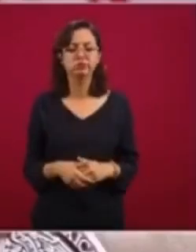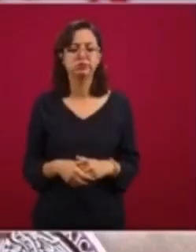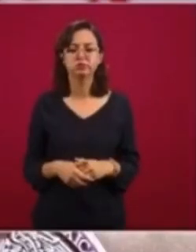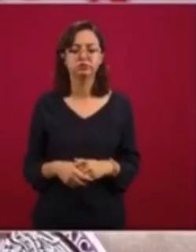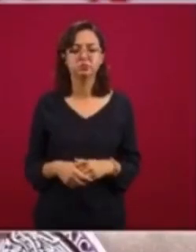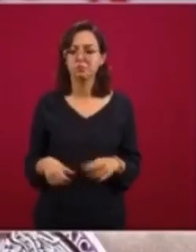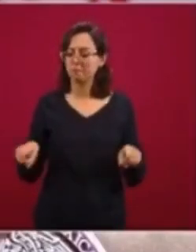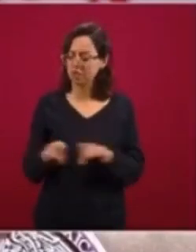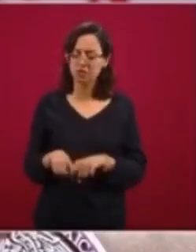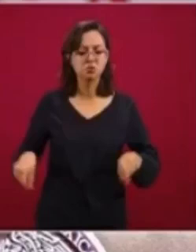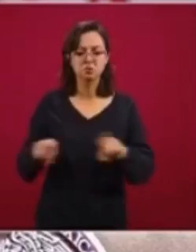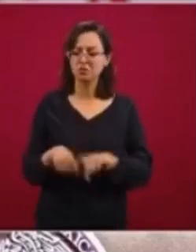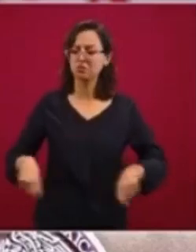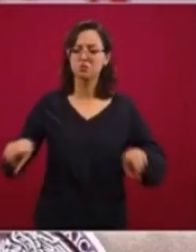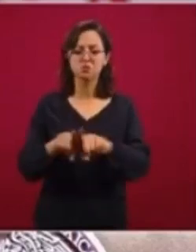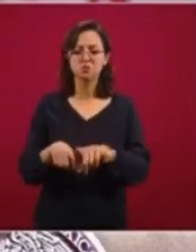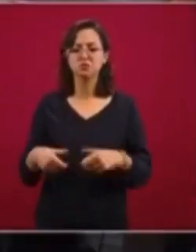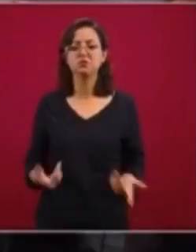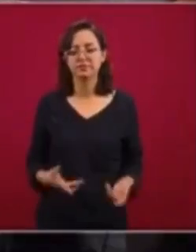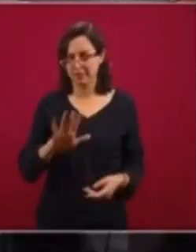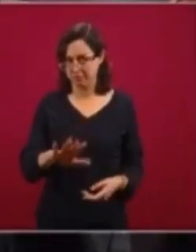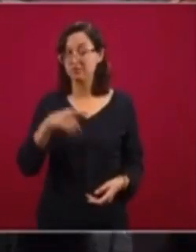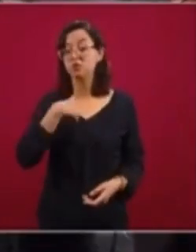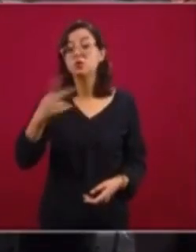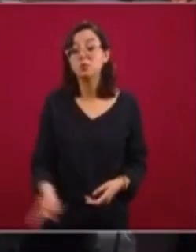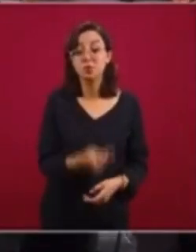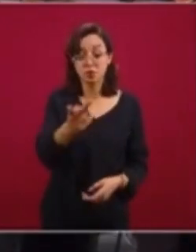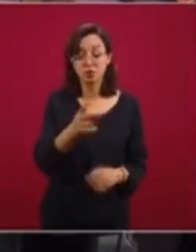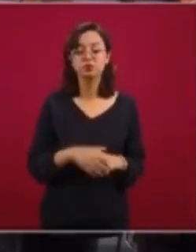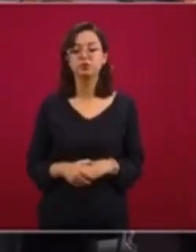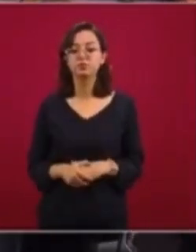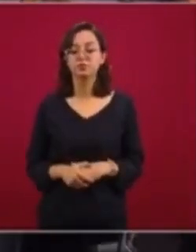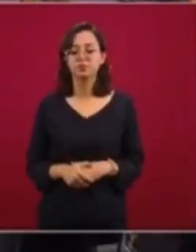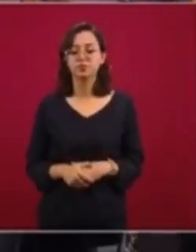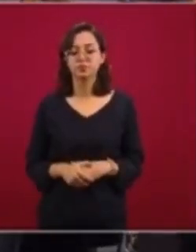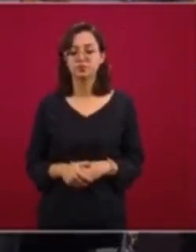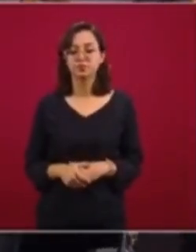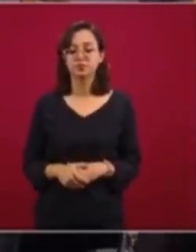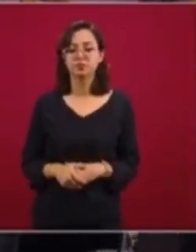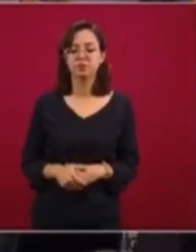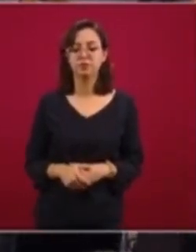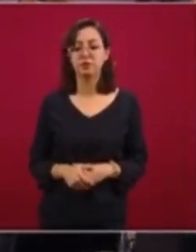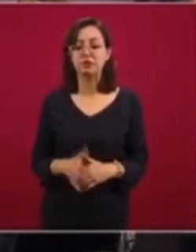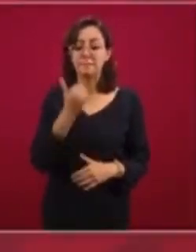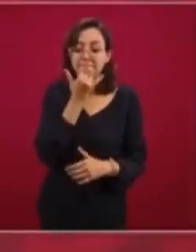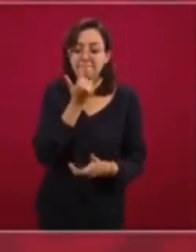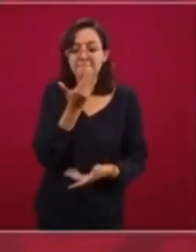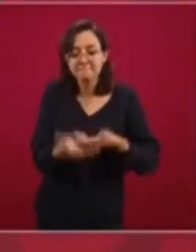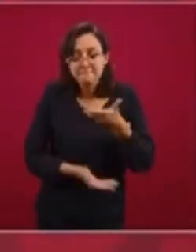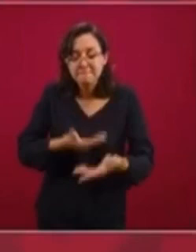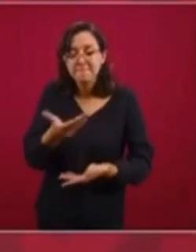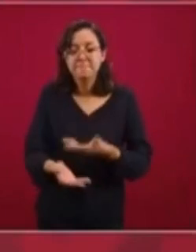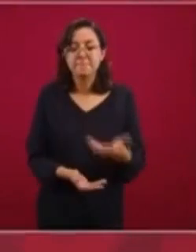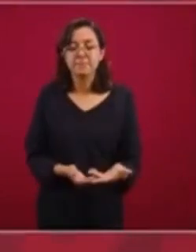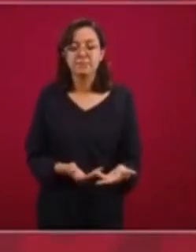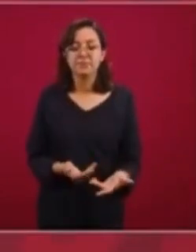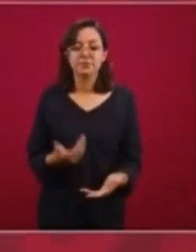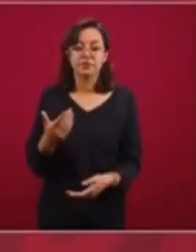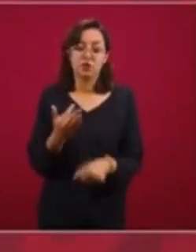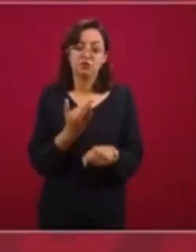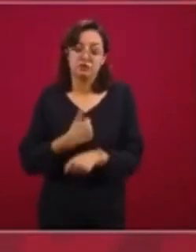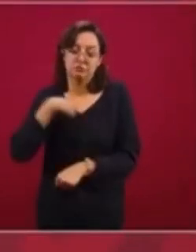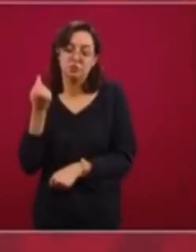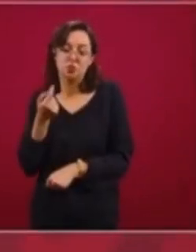A ver, qué presidente, recuerdan ustedes, y ofrezco disculpas porque estoy